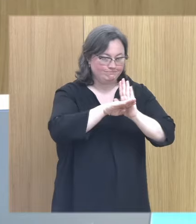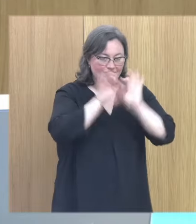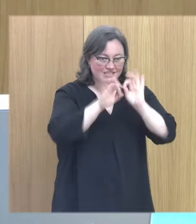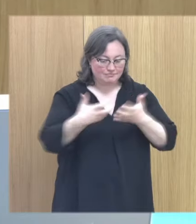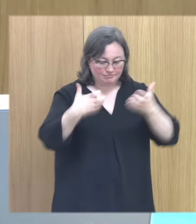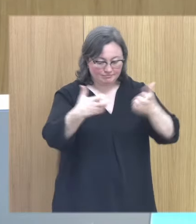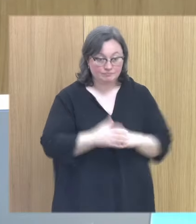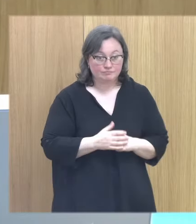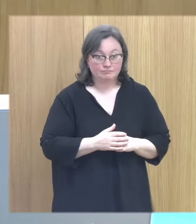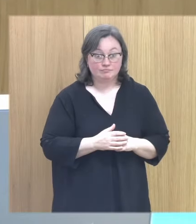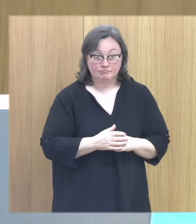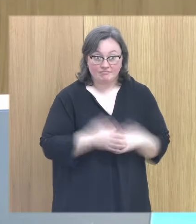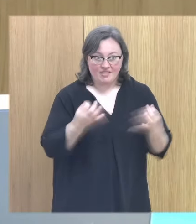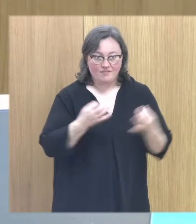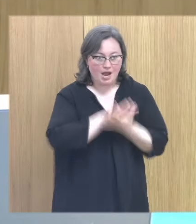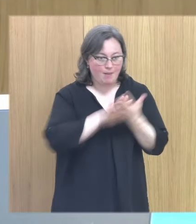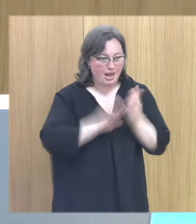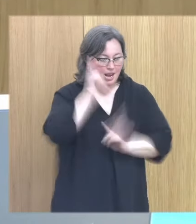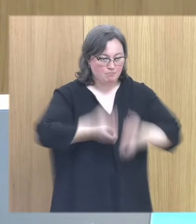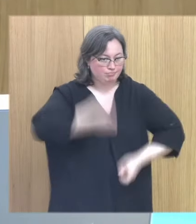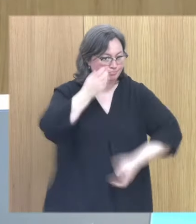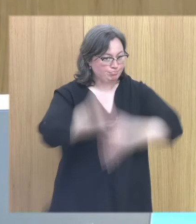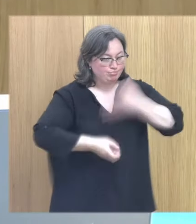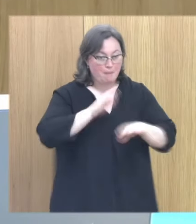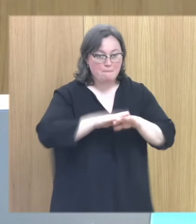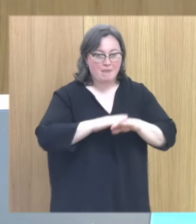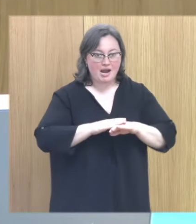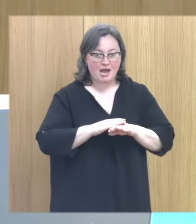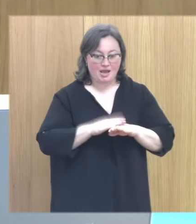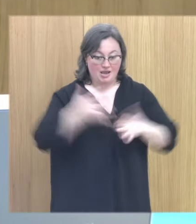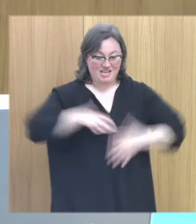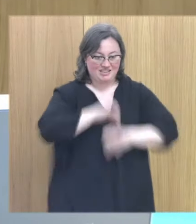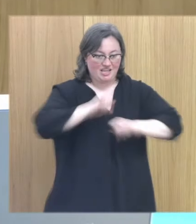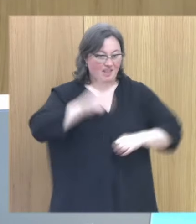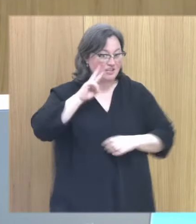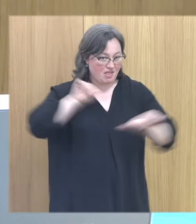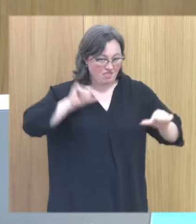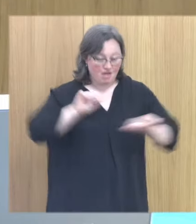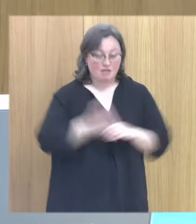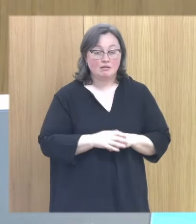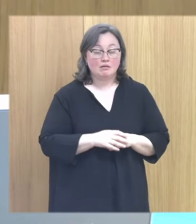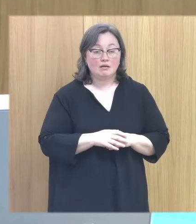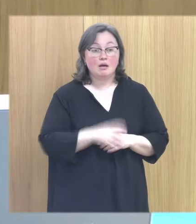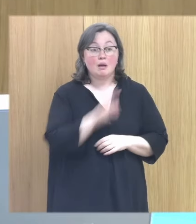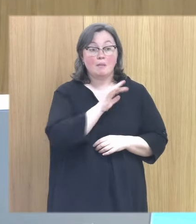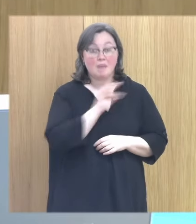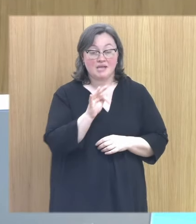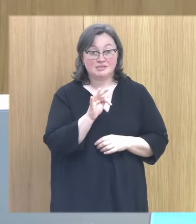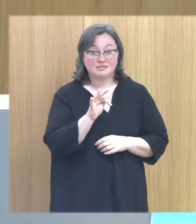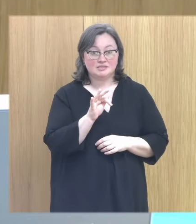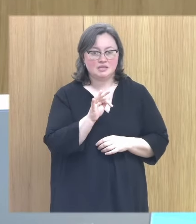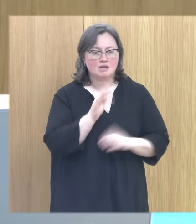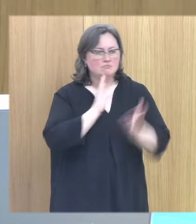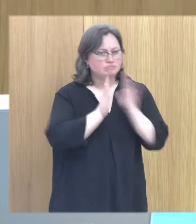el poder el poder hablar de ello para tener integrada la experiencia y el y el